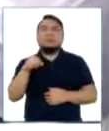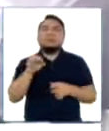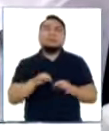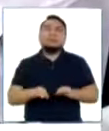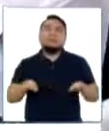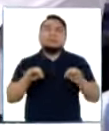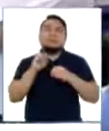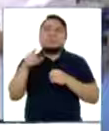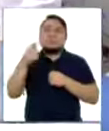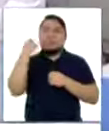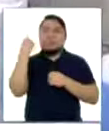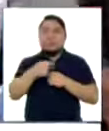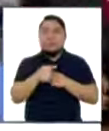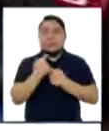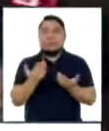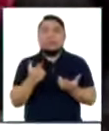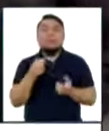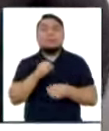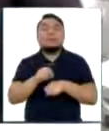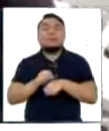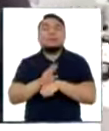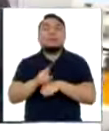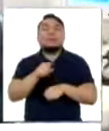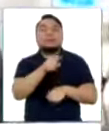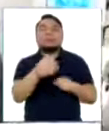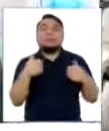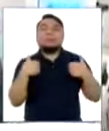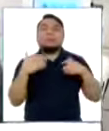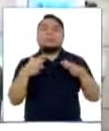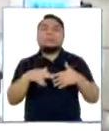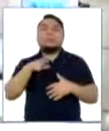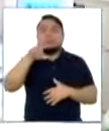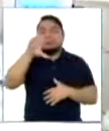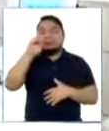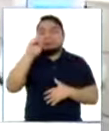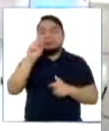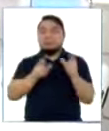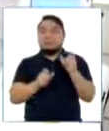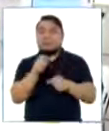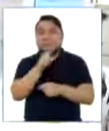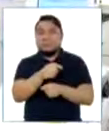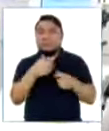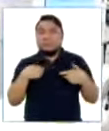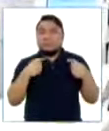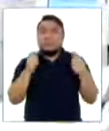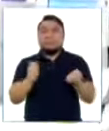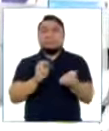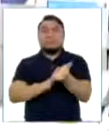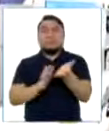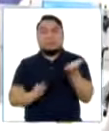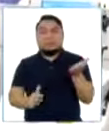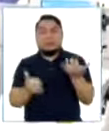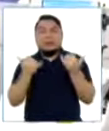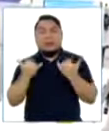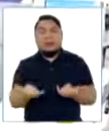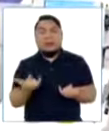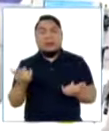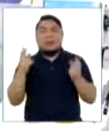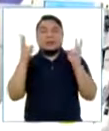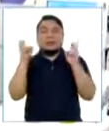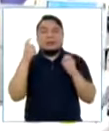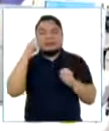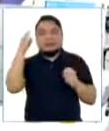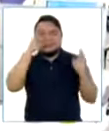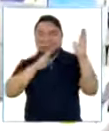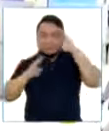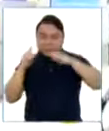pandemia, el Instituto Nacional de Salud del Niño de San Borja tenía alrededor de 30 personas que donaban sangre y plaquetas. Ahora, con el tema